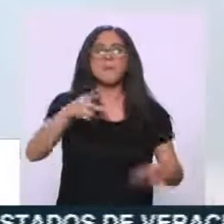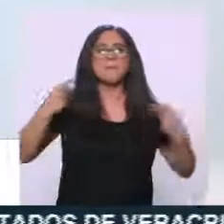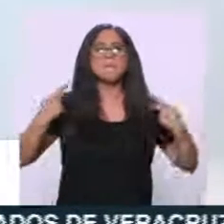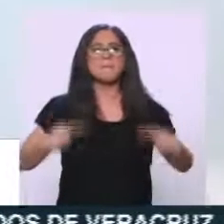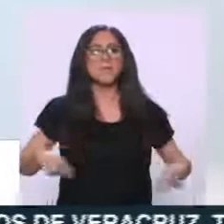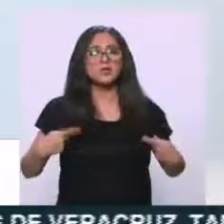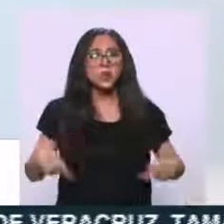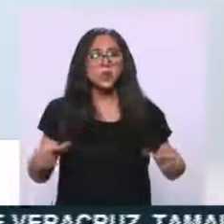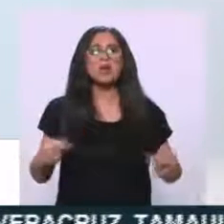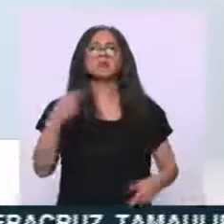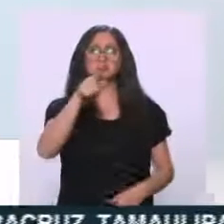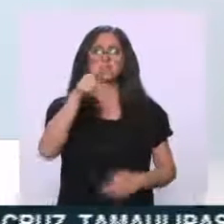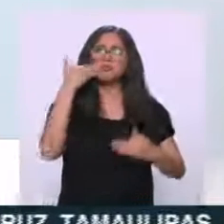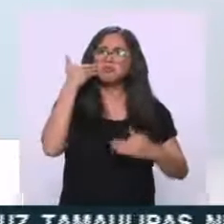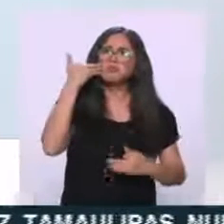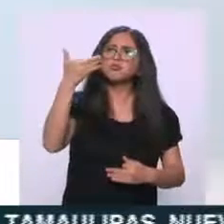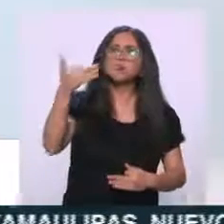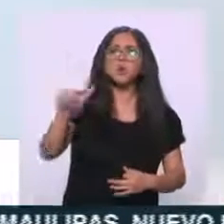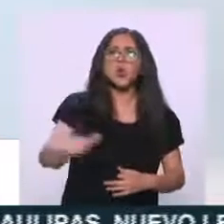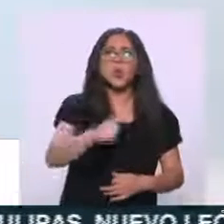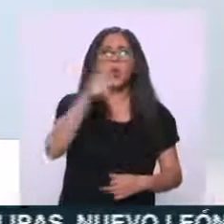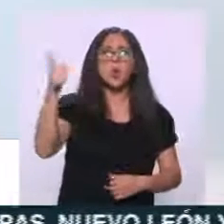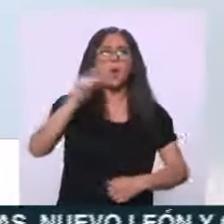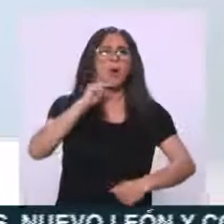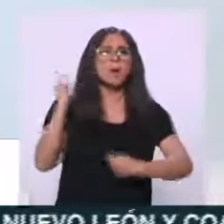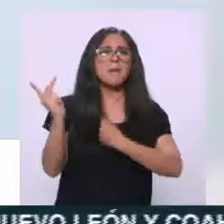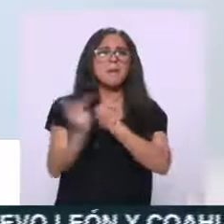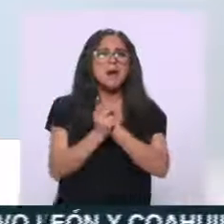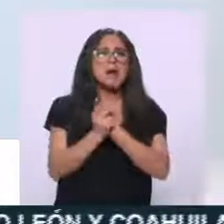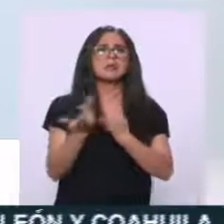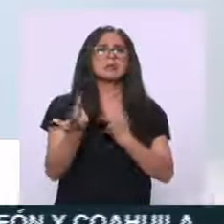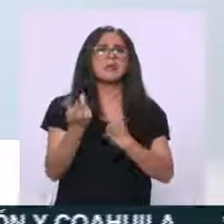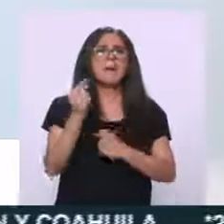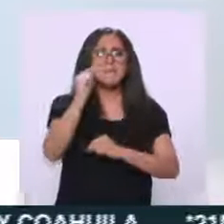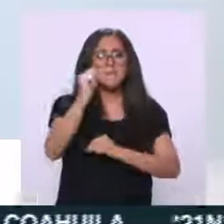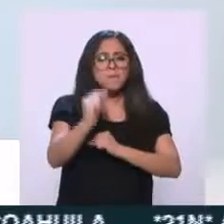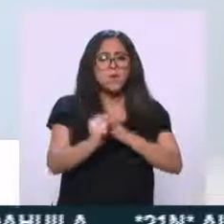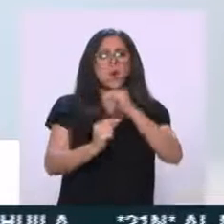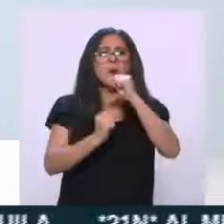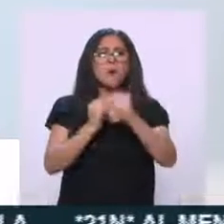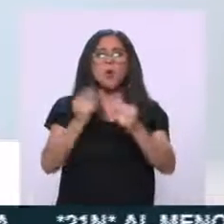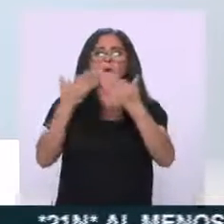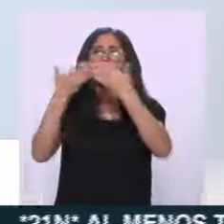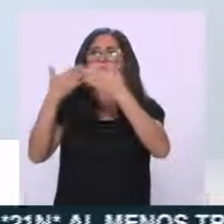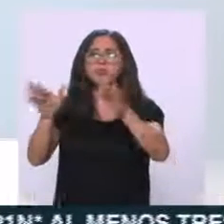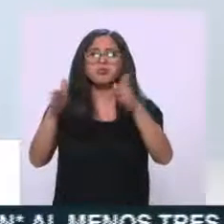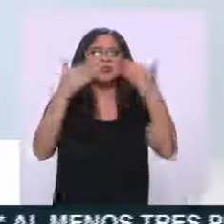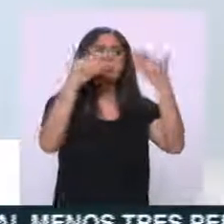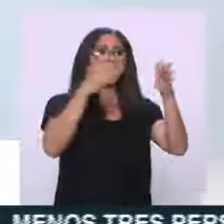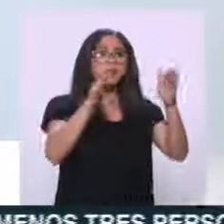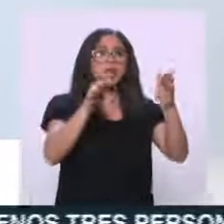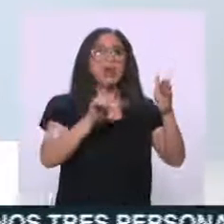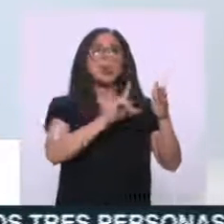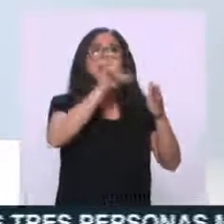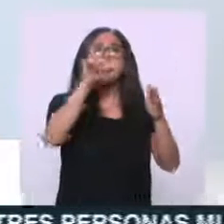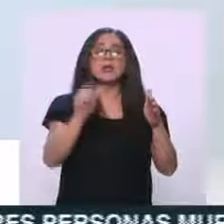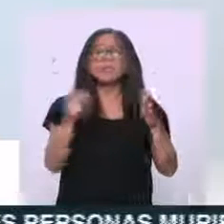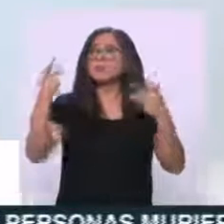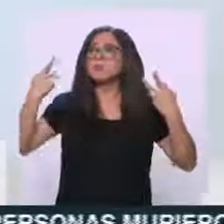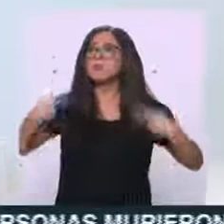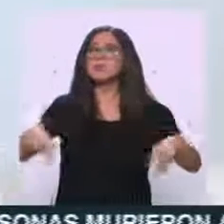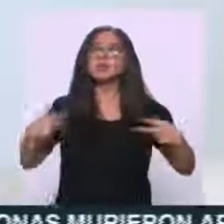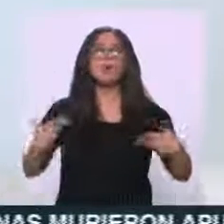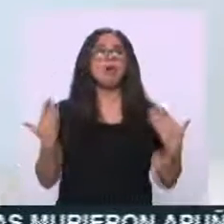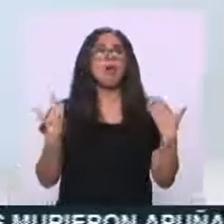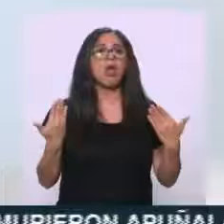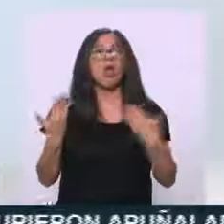en otros países cómo las primeras aperturas han generado brotes y no queremos que eso ocurra